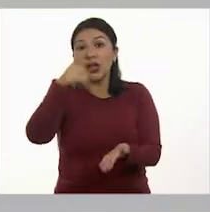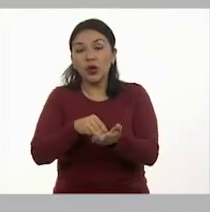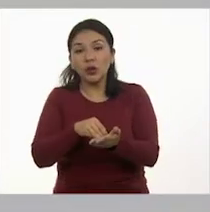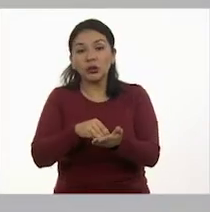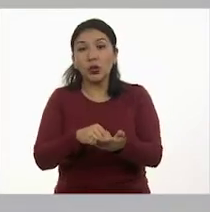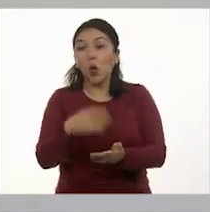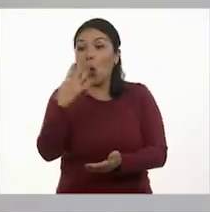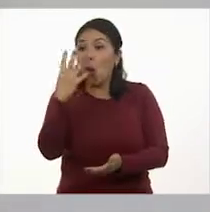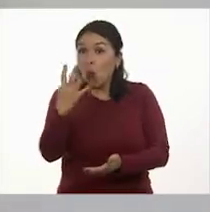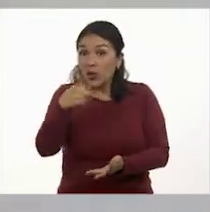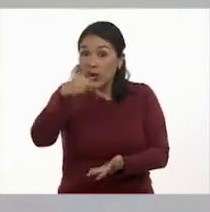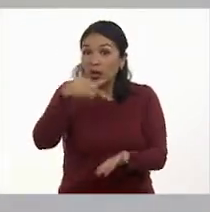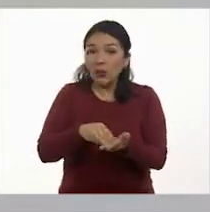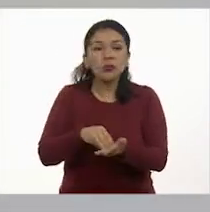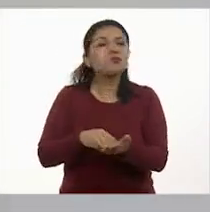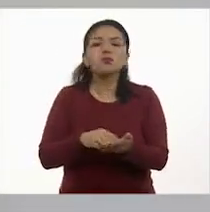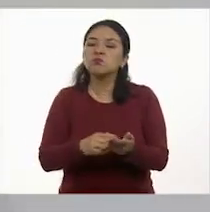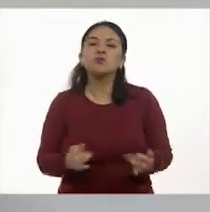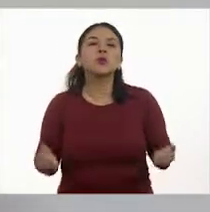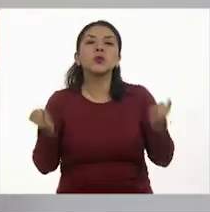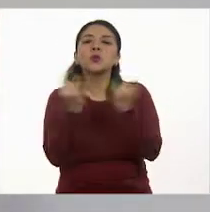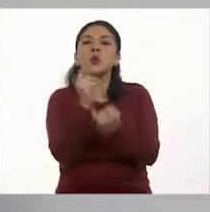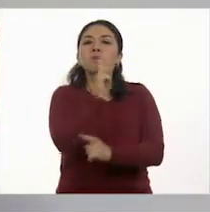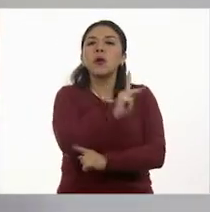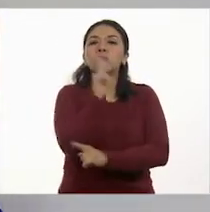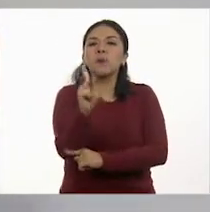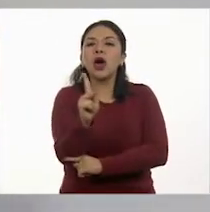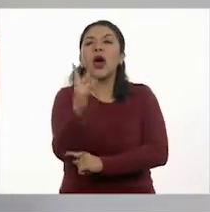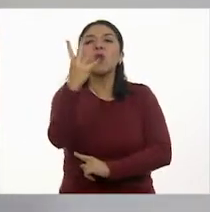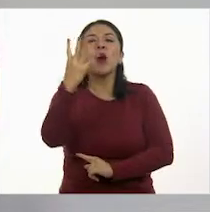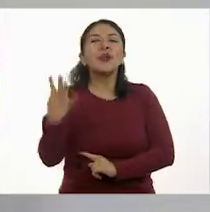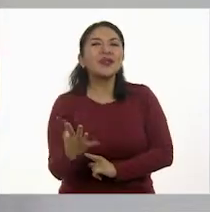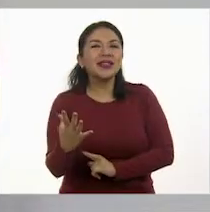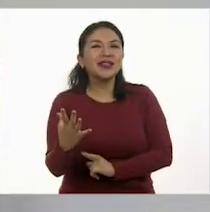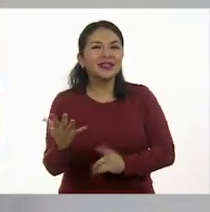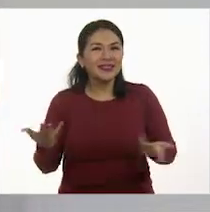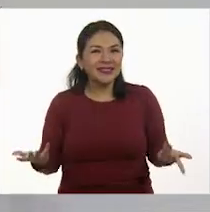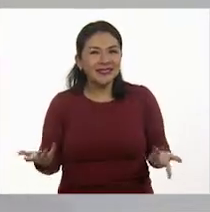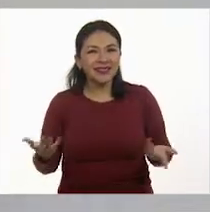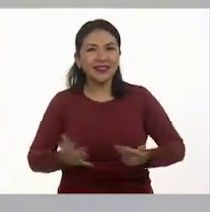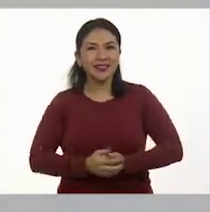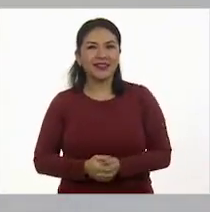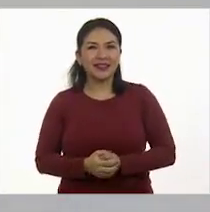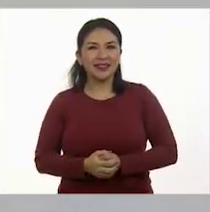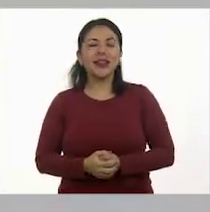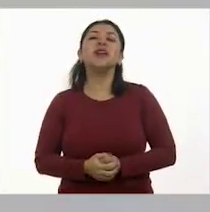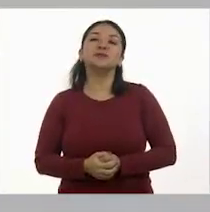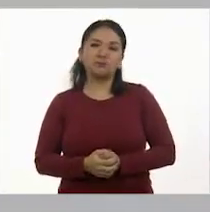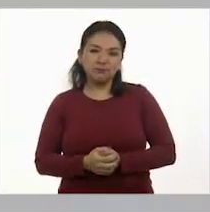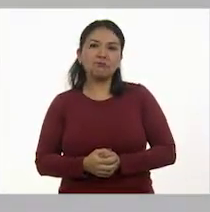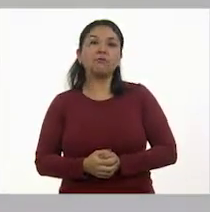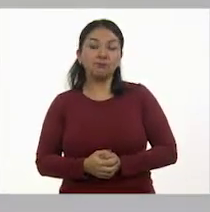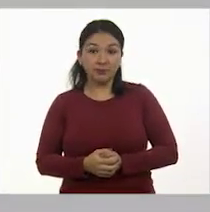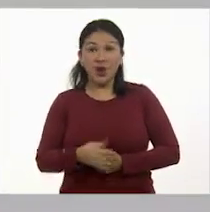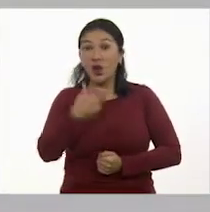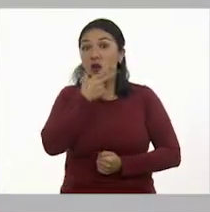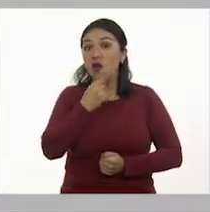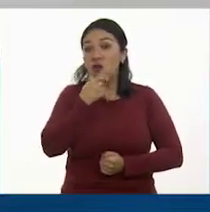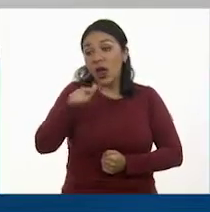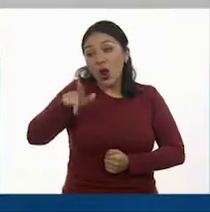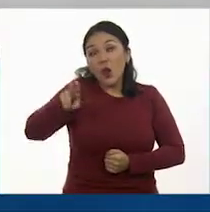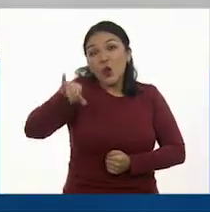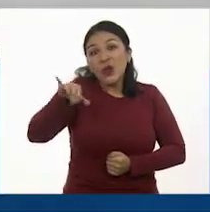cuatro kilómetros es igual que cuatro quintas partes. Por lo tanto, este Luis